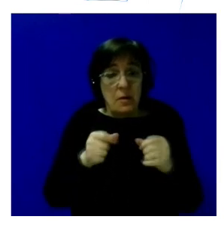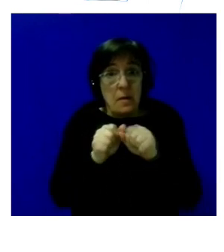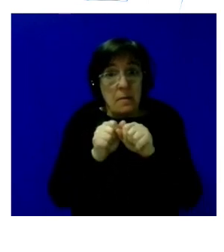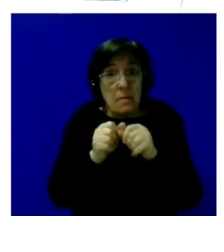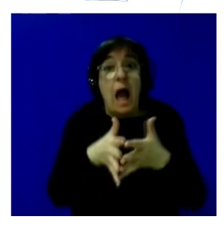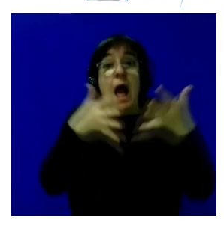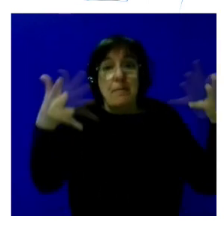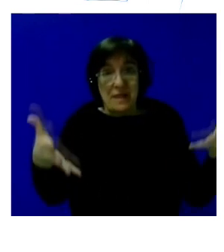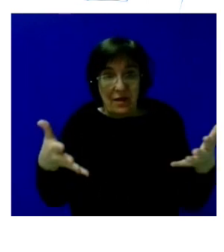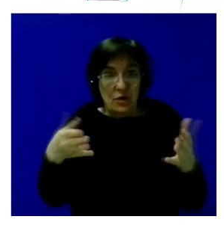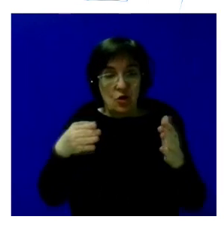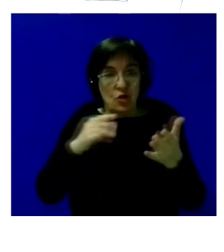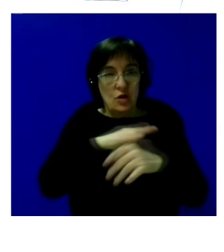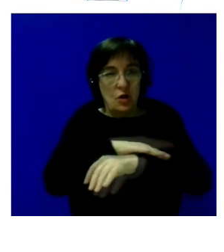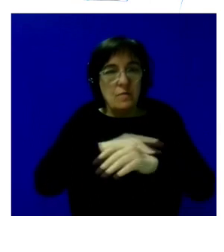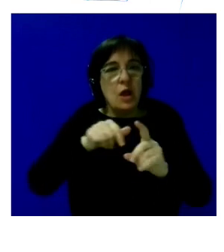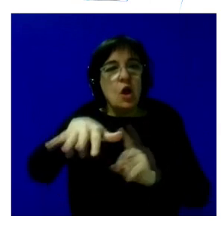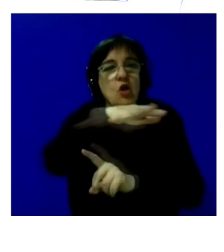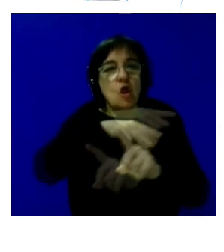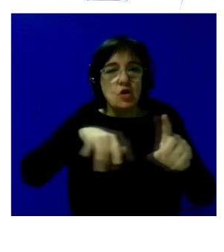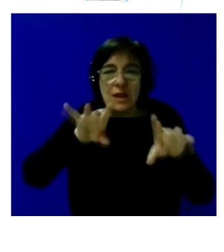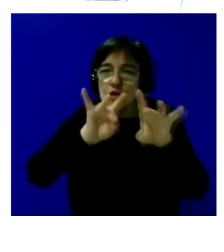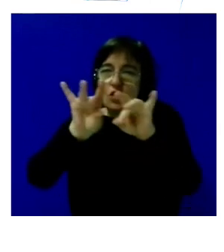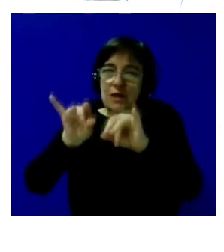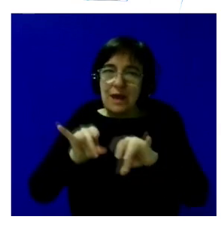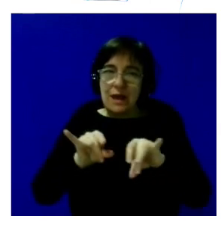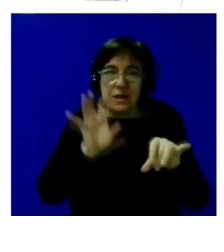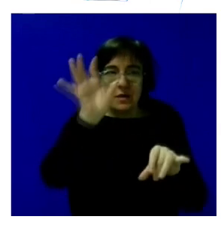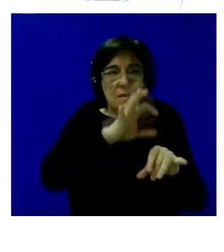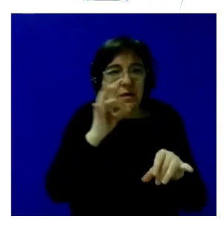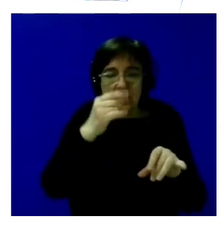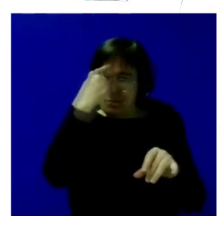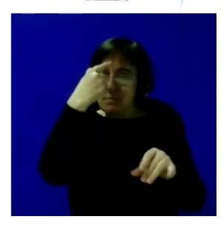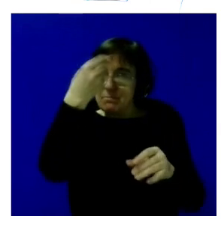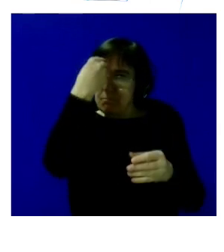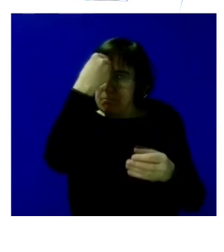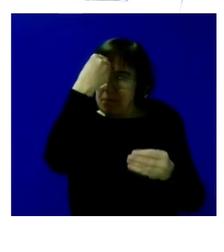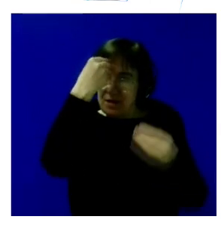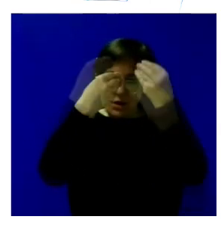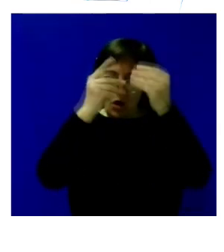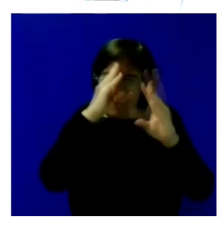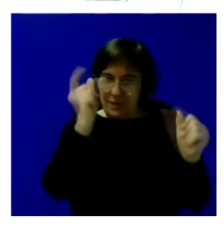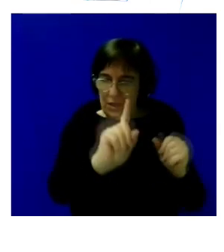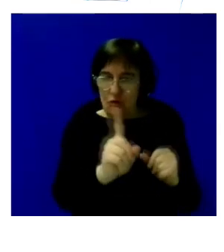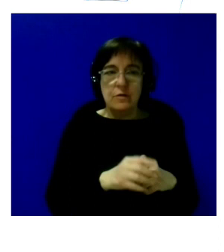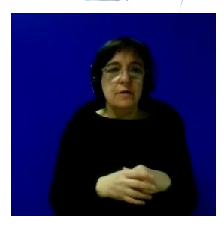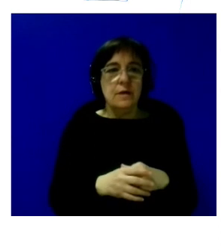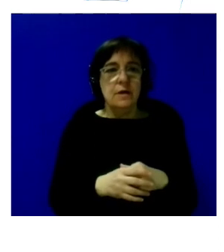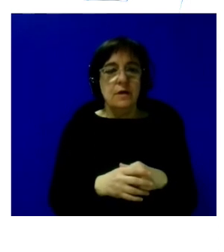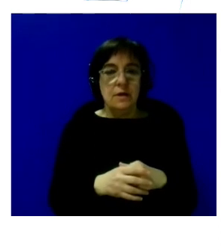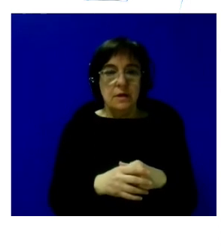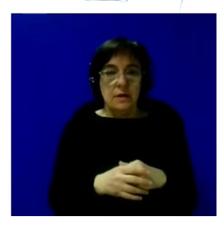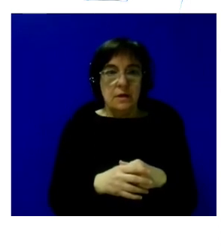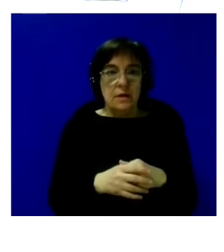del proyecto estos contextos territoriales hayan de ser tenidos en cuenta muy bien y que